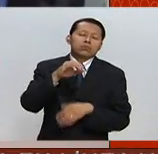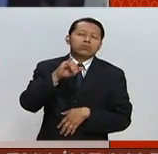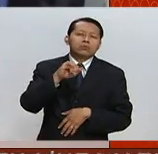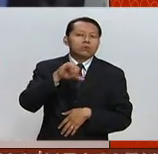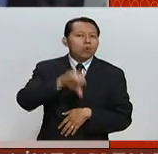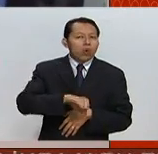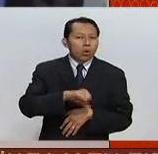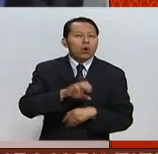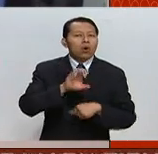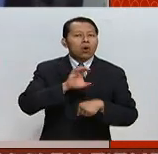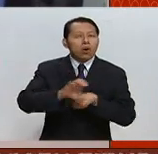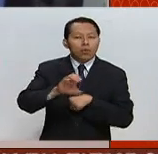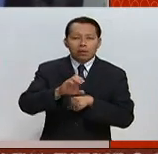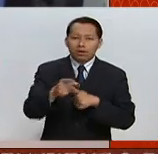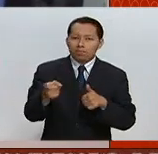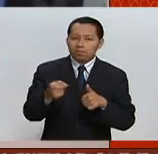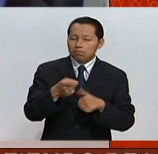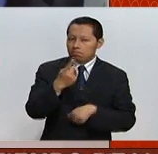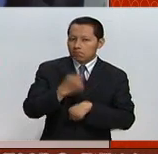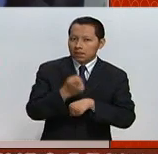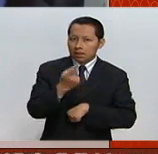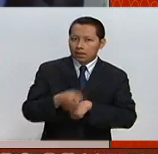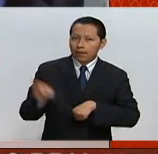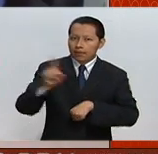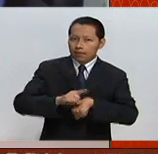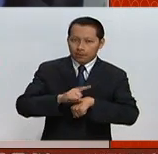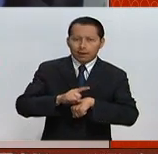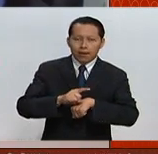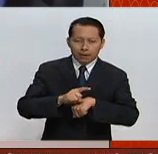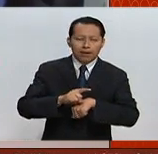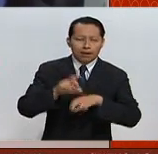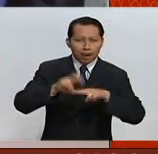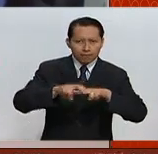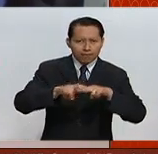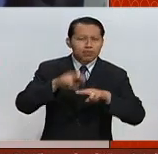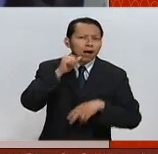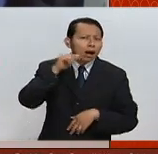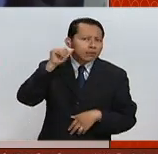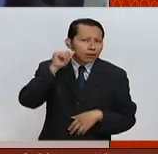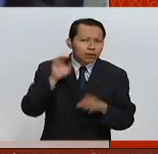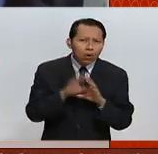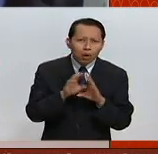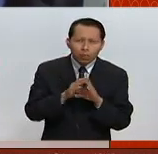primer día donde en La Habana ayer se selló